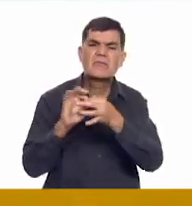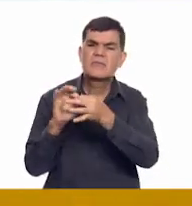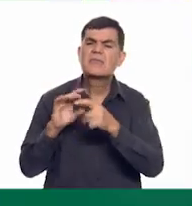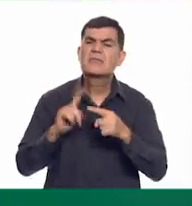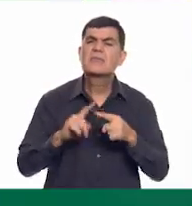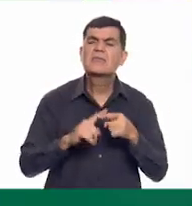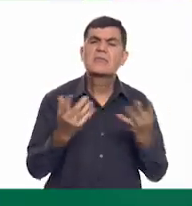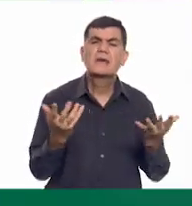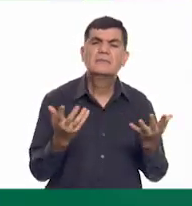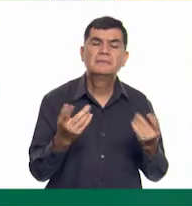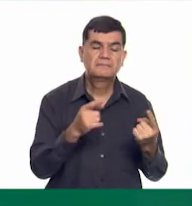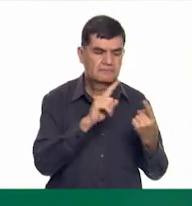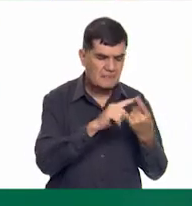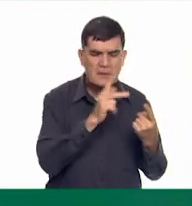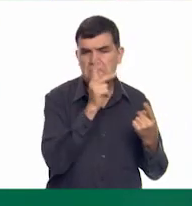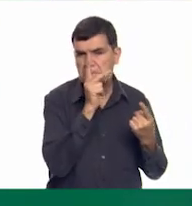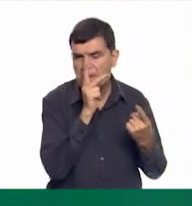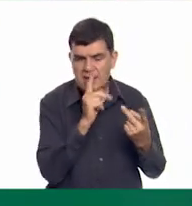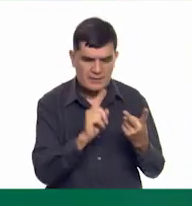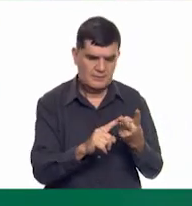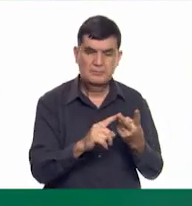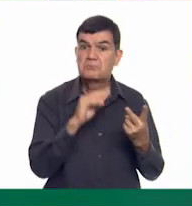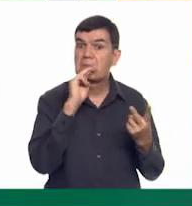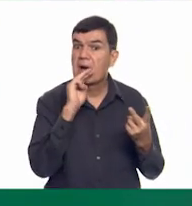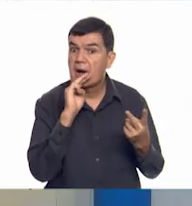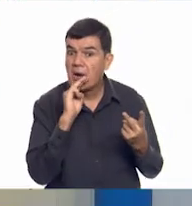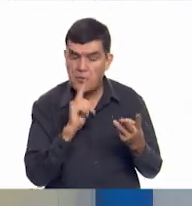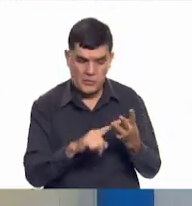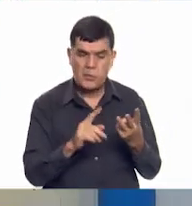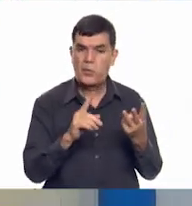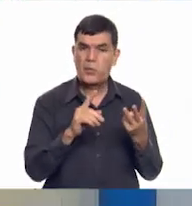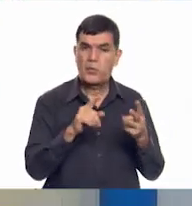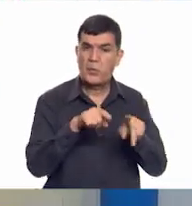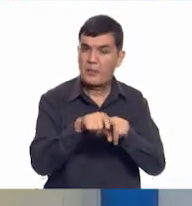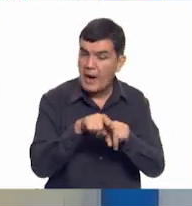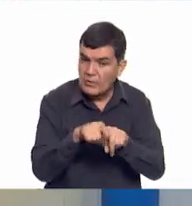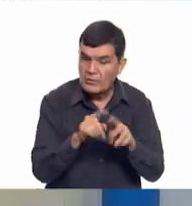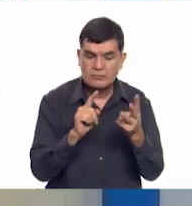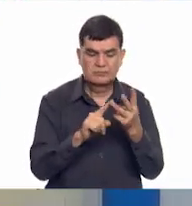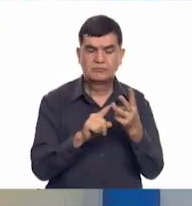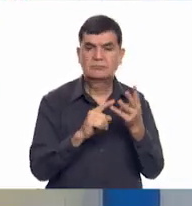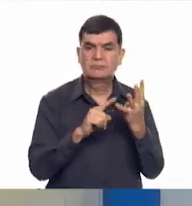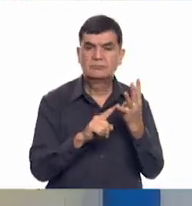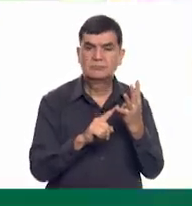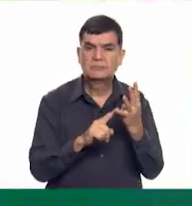ejemplo? Con tu papá. Correcto. ¿Tu mamá? Claro. ¿Tú hermanos?